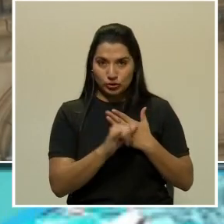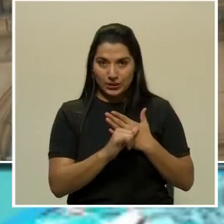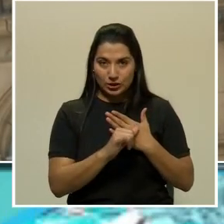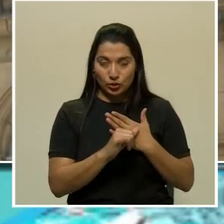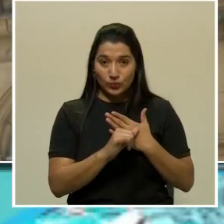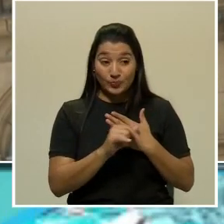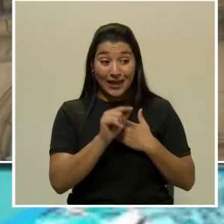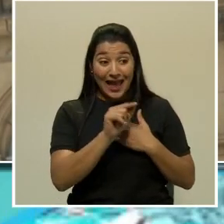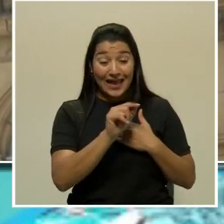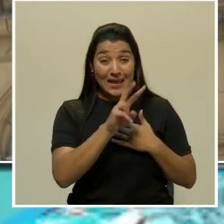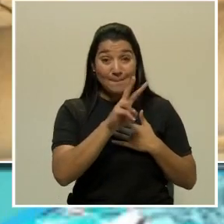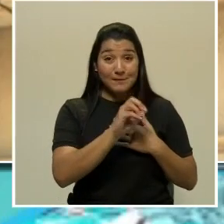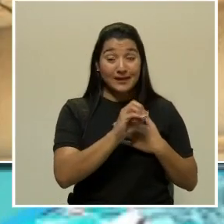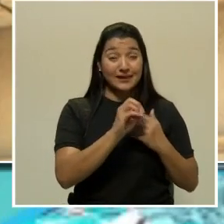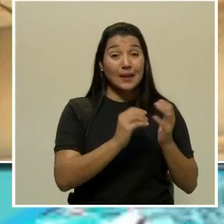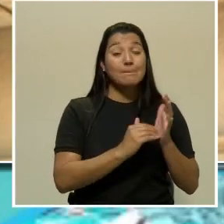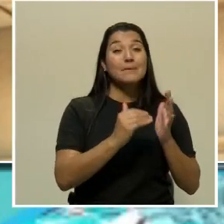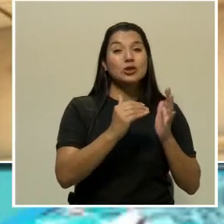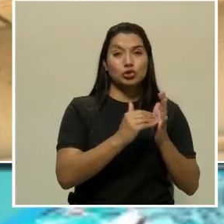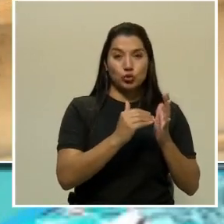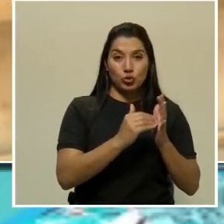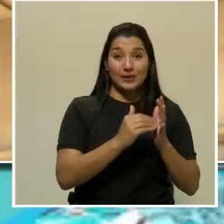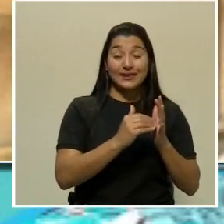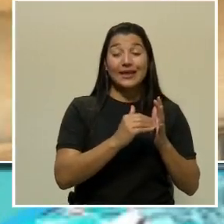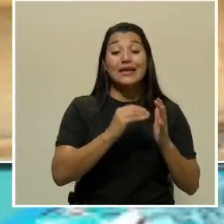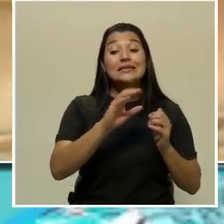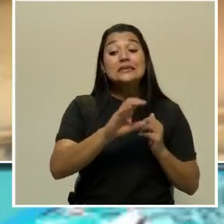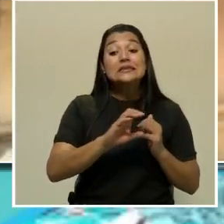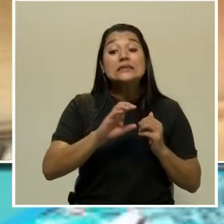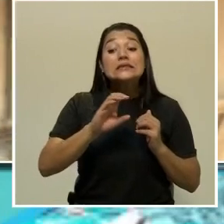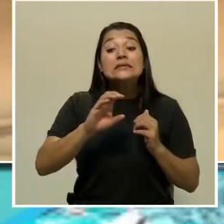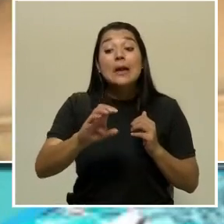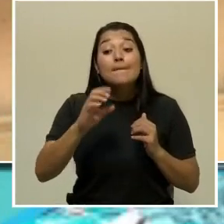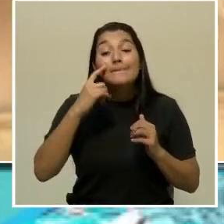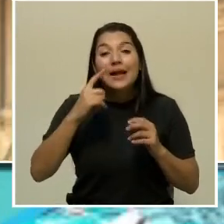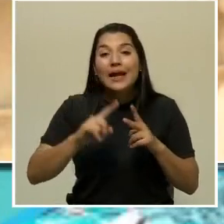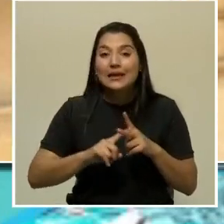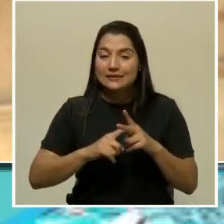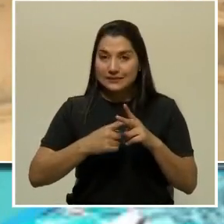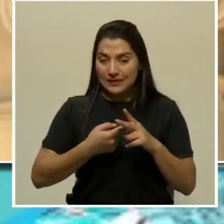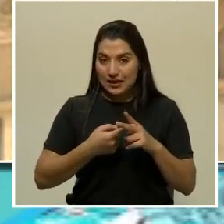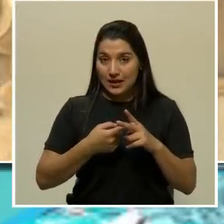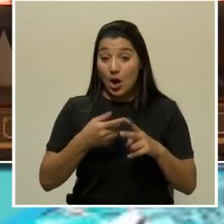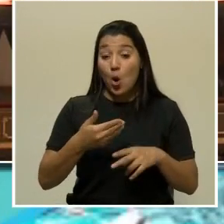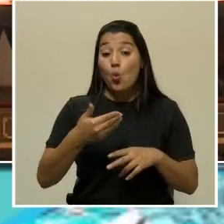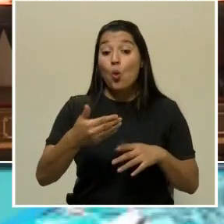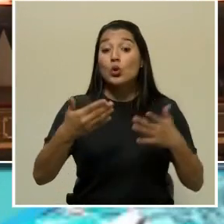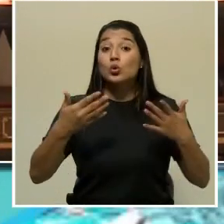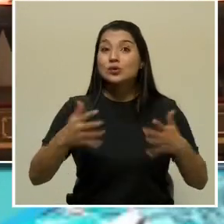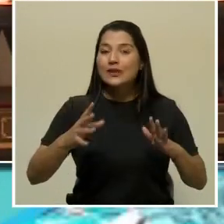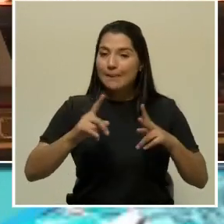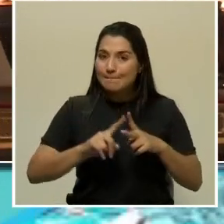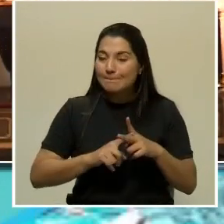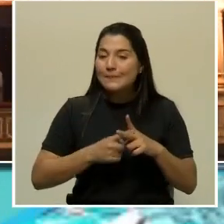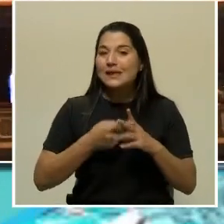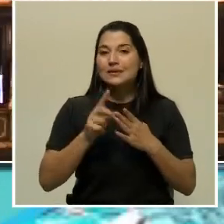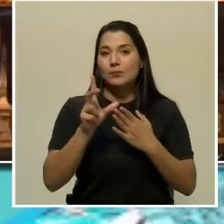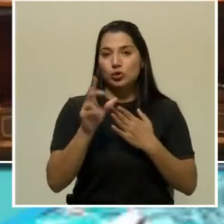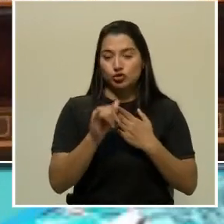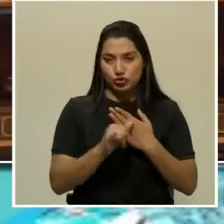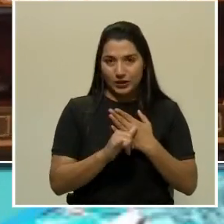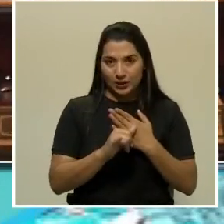Esos 20 millones es una inversión inicial. Entonces, una vez que arranca, el